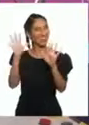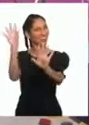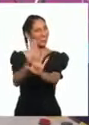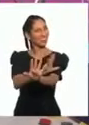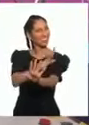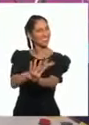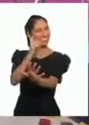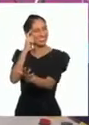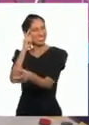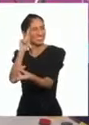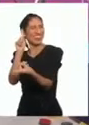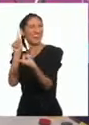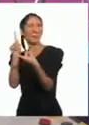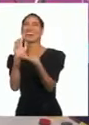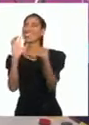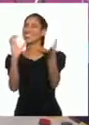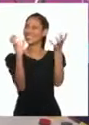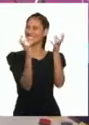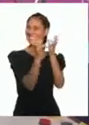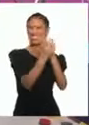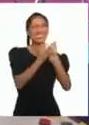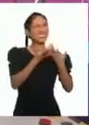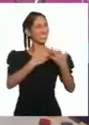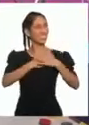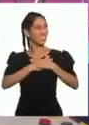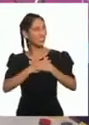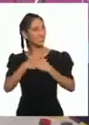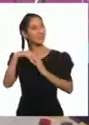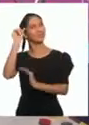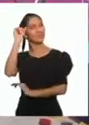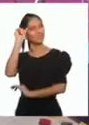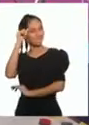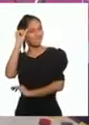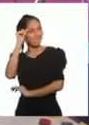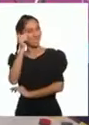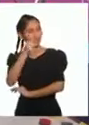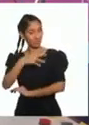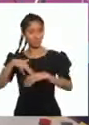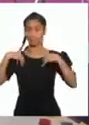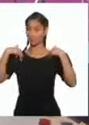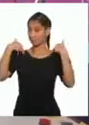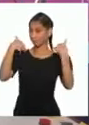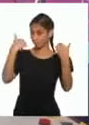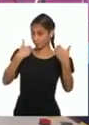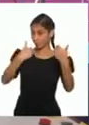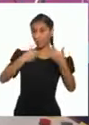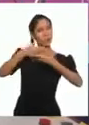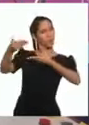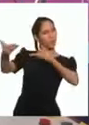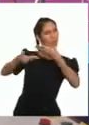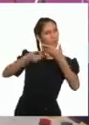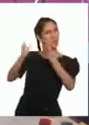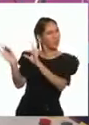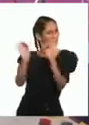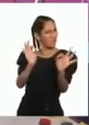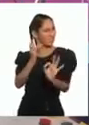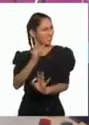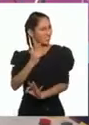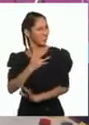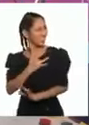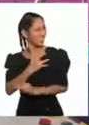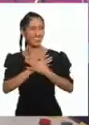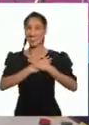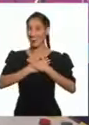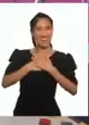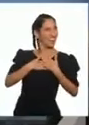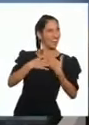nos traslada a otros espacios y nos recuerda que podemos compartir los mismos sentimientos y